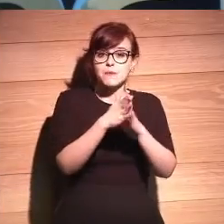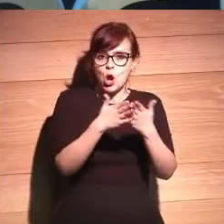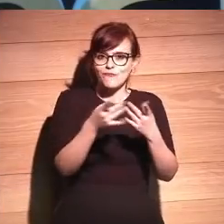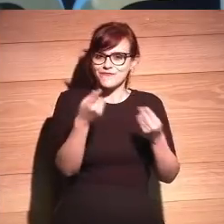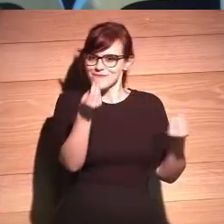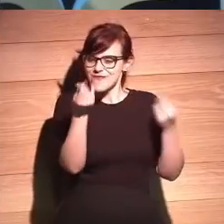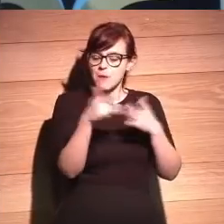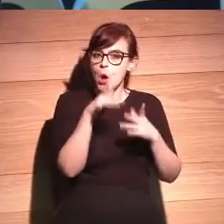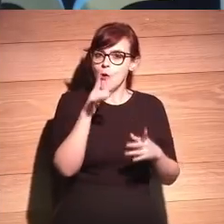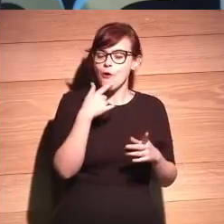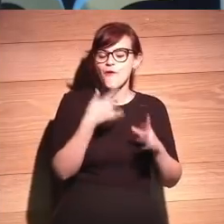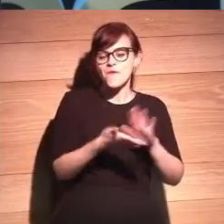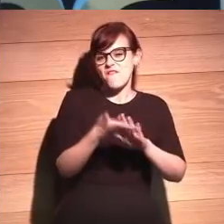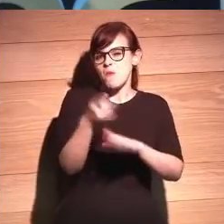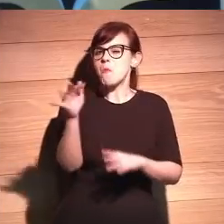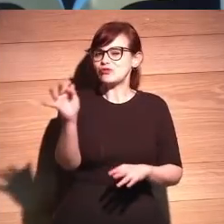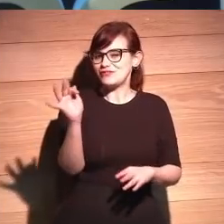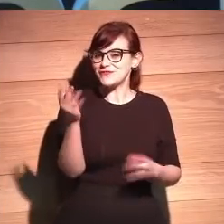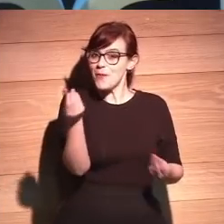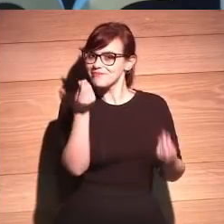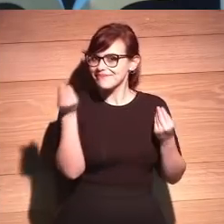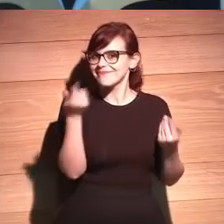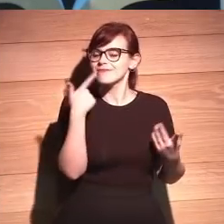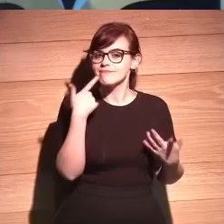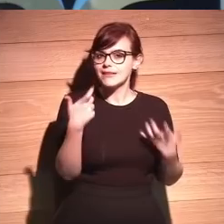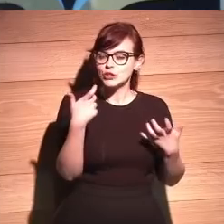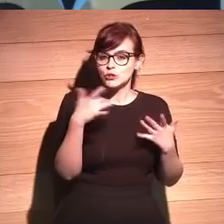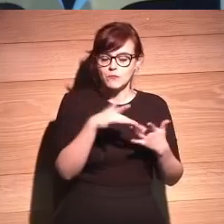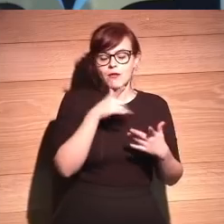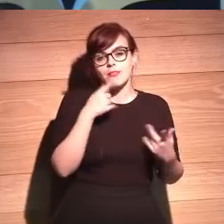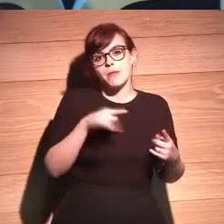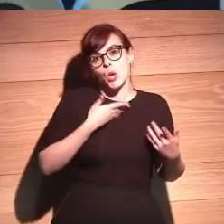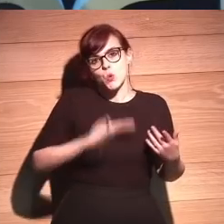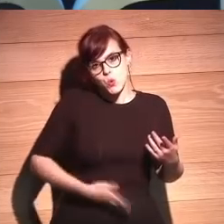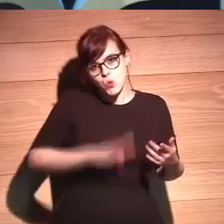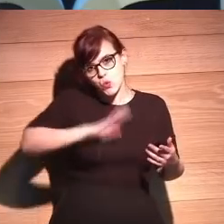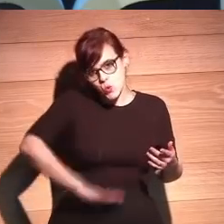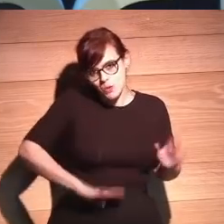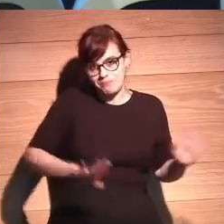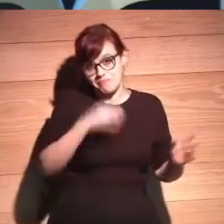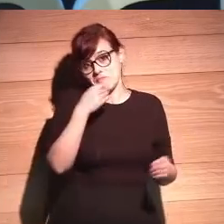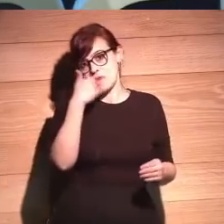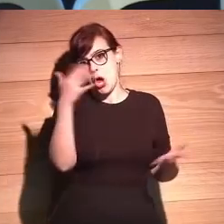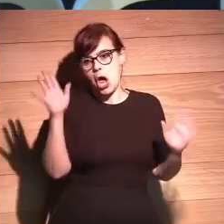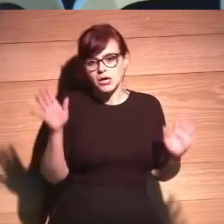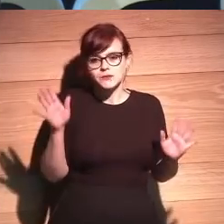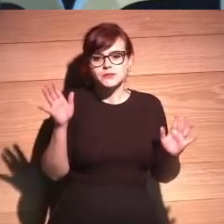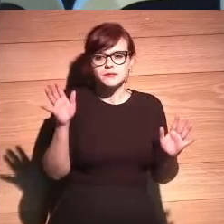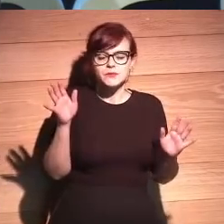emana un tono muy positivo que, la verdad, que alivia bastante, teniendo en cuenta que